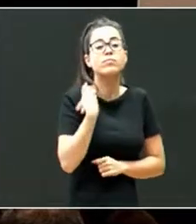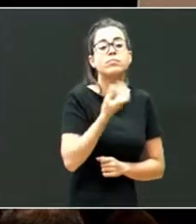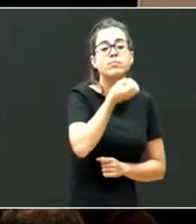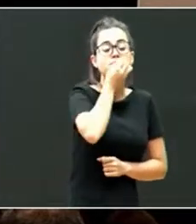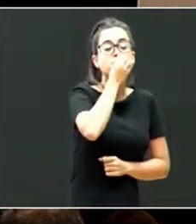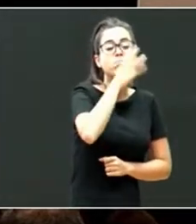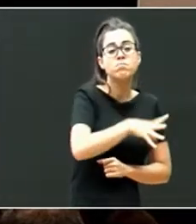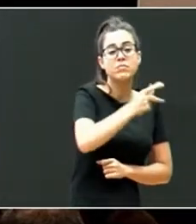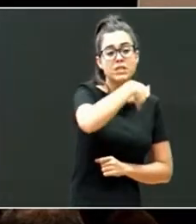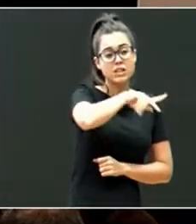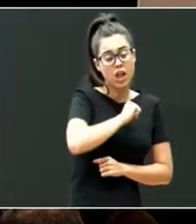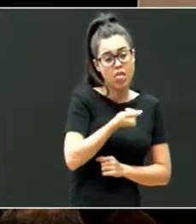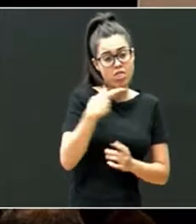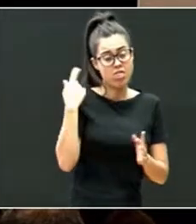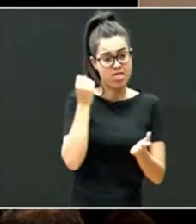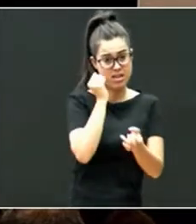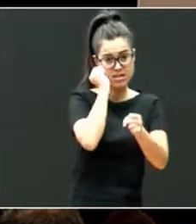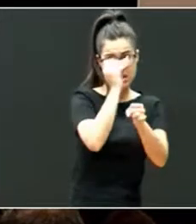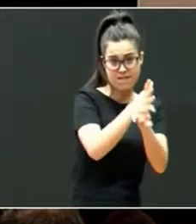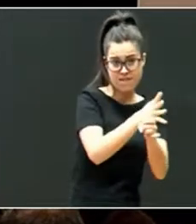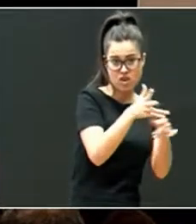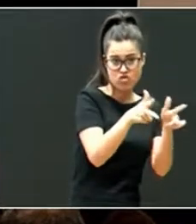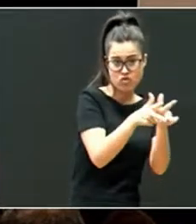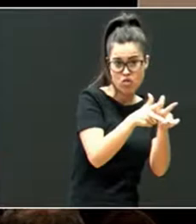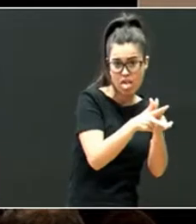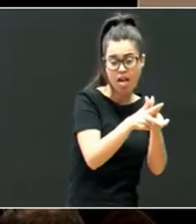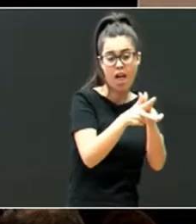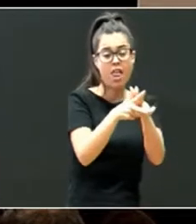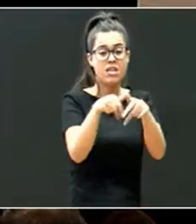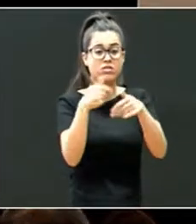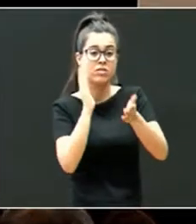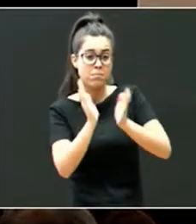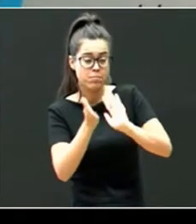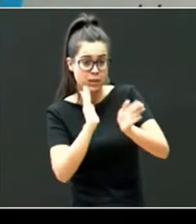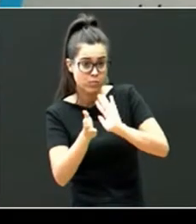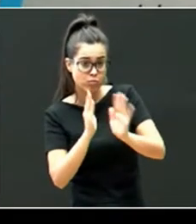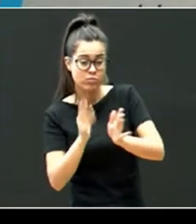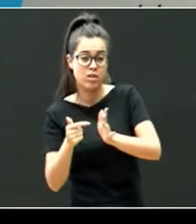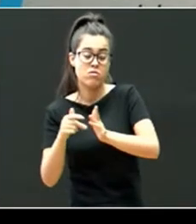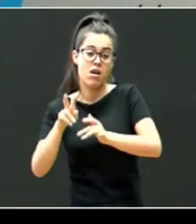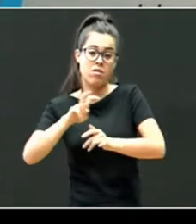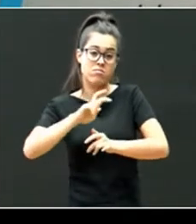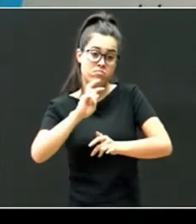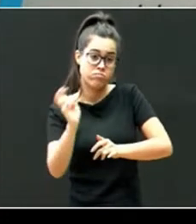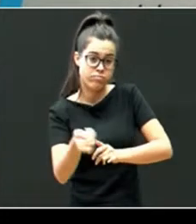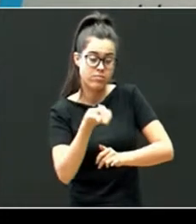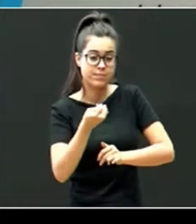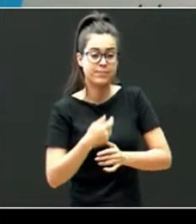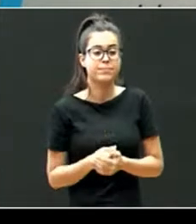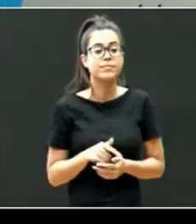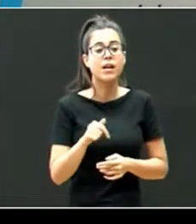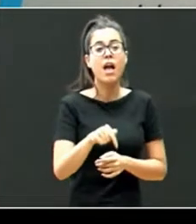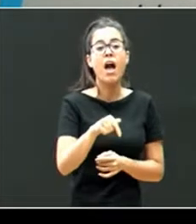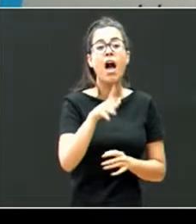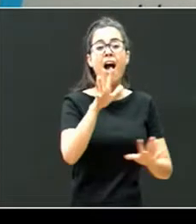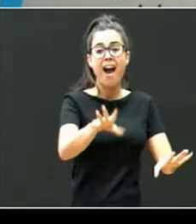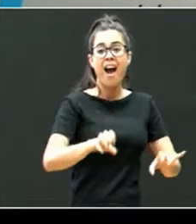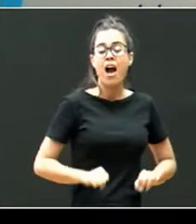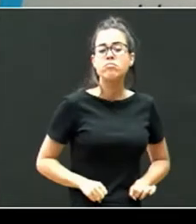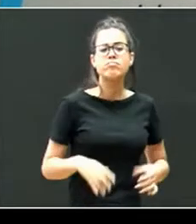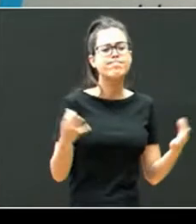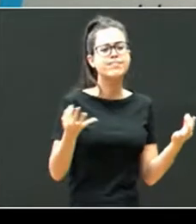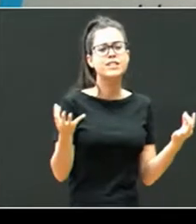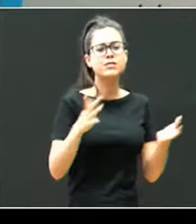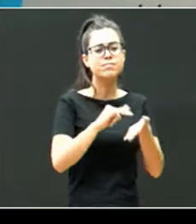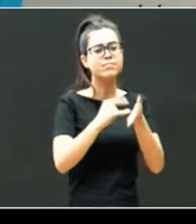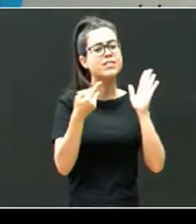sociales, terapéuticas y educativas. Bueno, evidentemente la adopción no es ningún problema. La adopción es la solución,